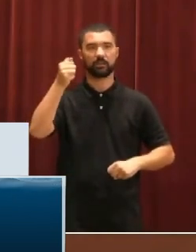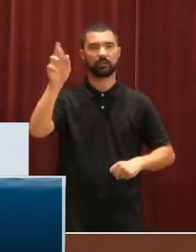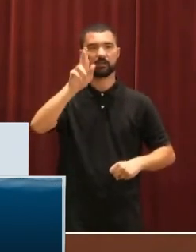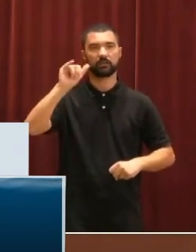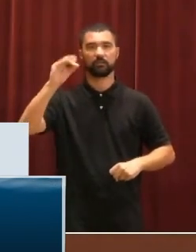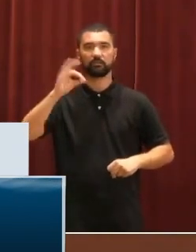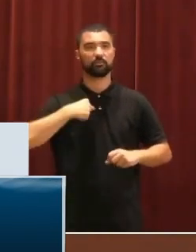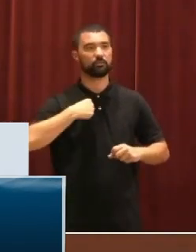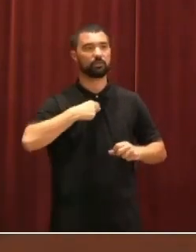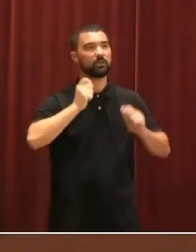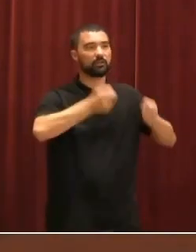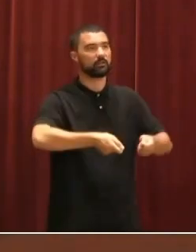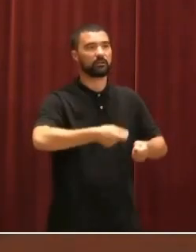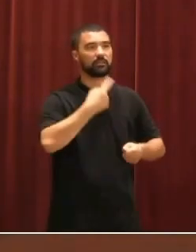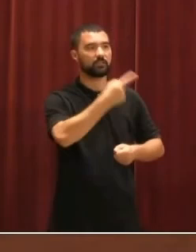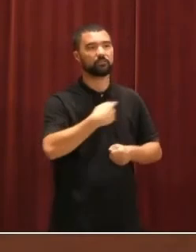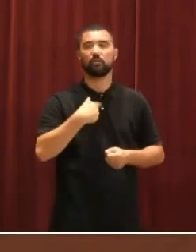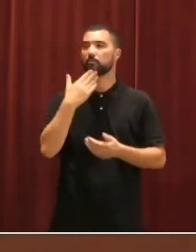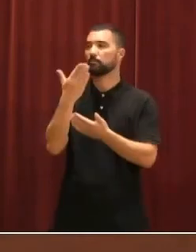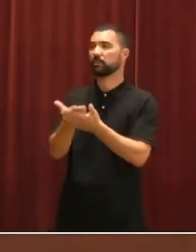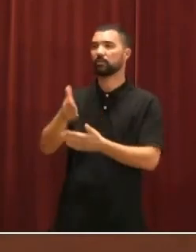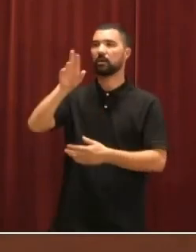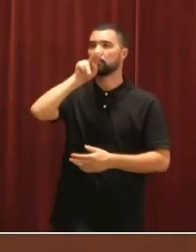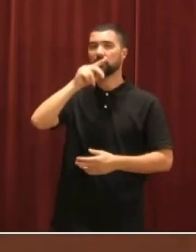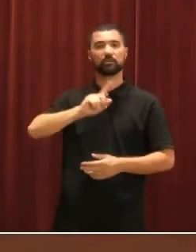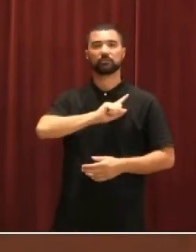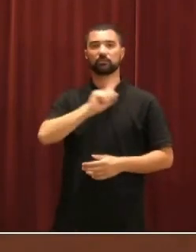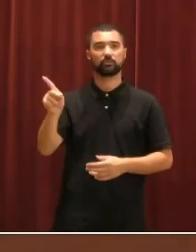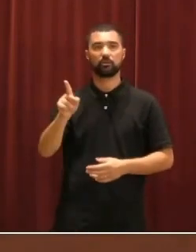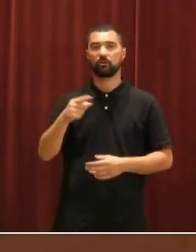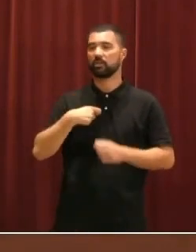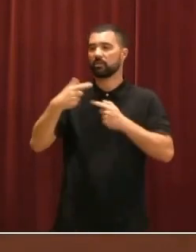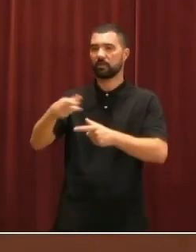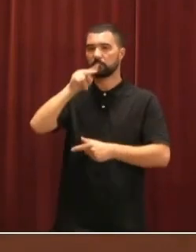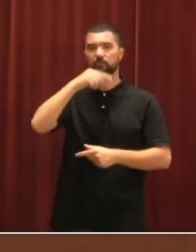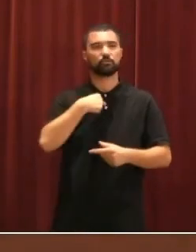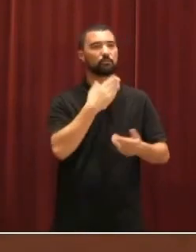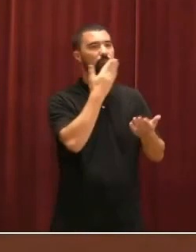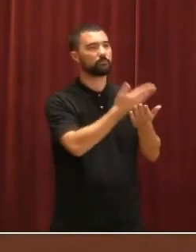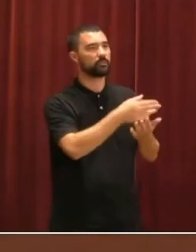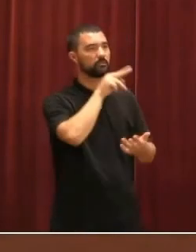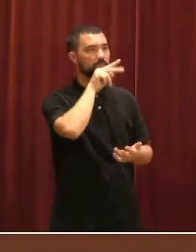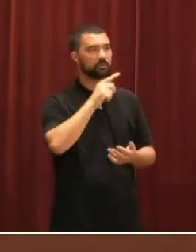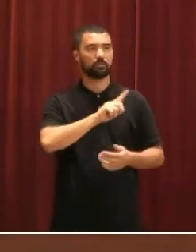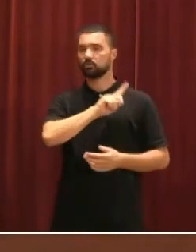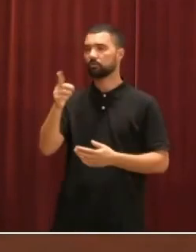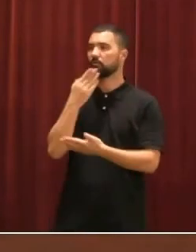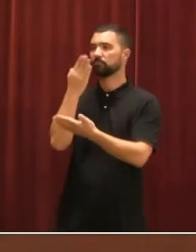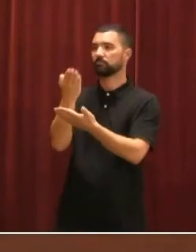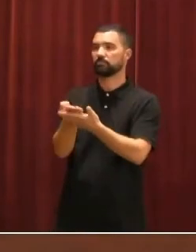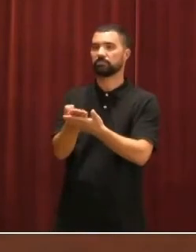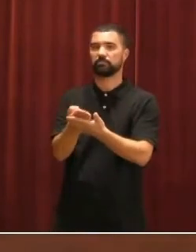se la doy. Presidente, pido la palabra, creo que... Señora Garrido, no le he dado la palabra. Presidente, pido la Señor Garrido, no le he dado la palabra.